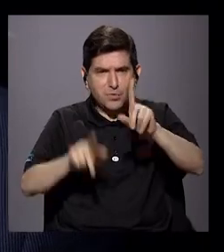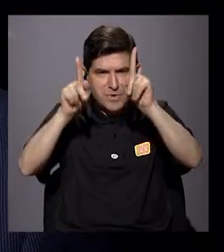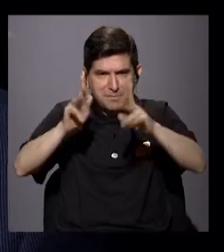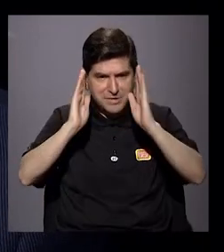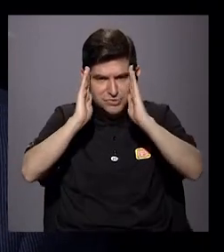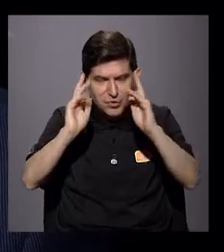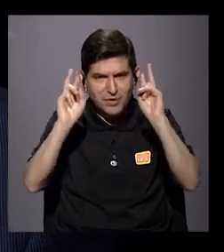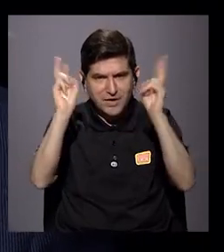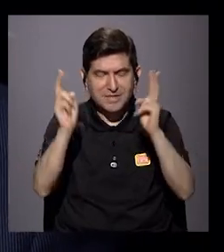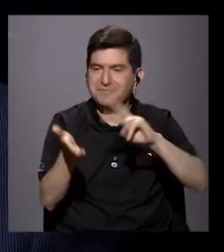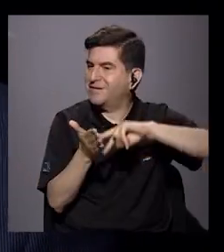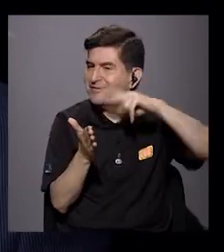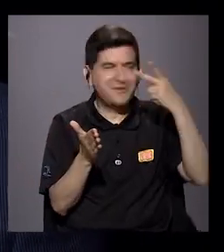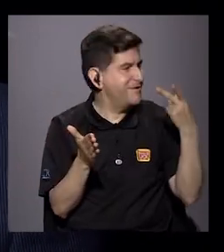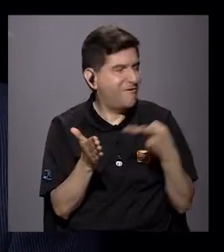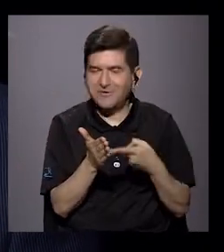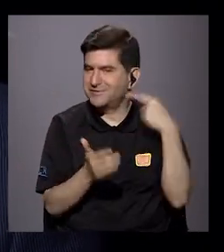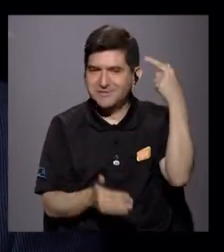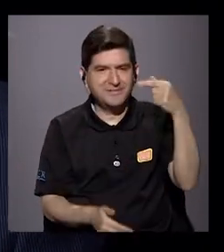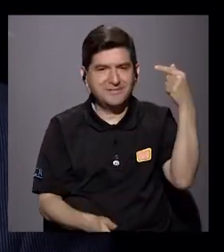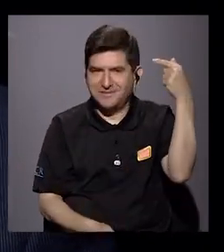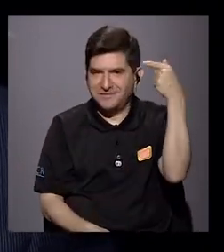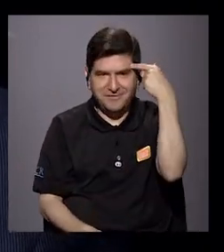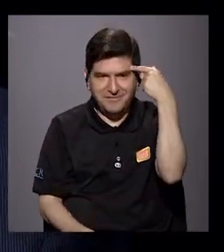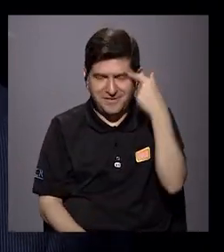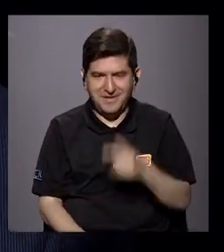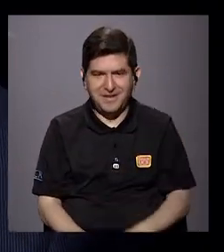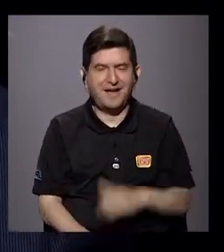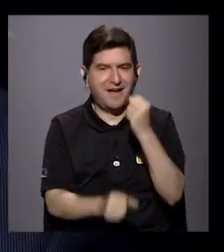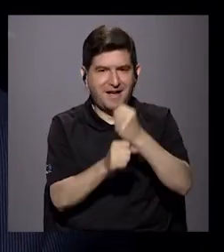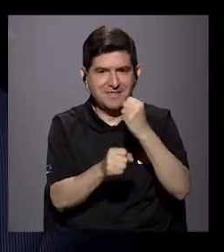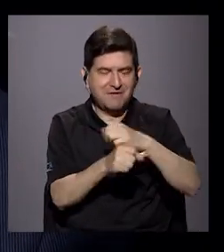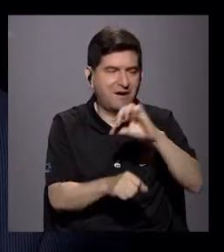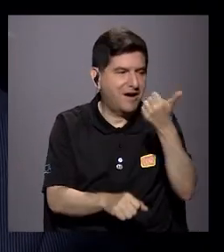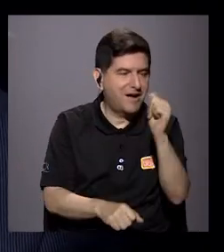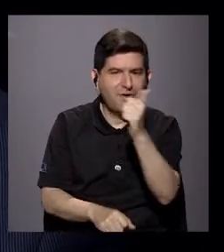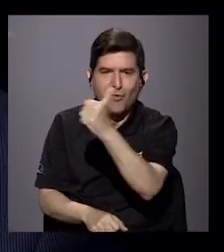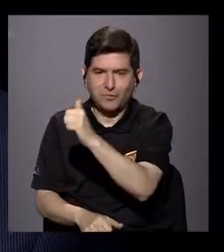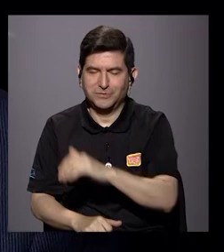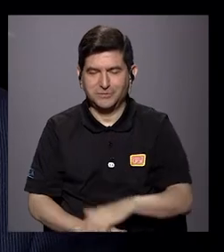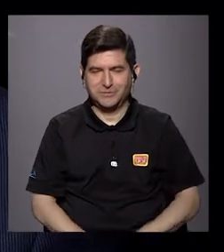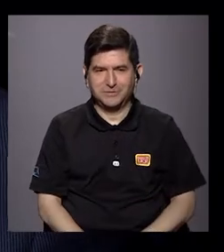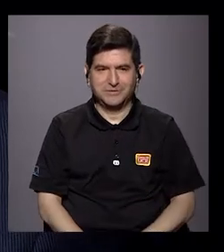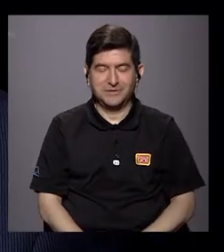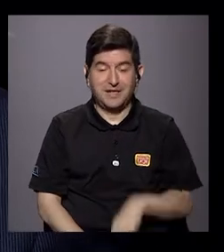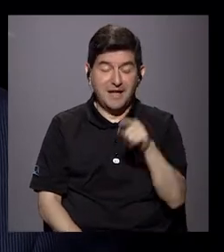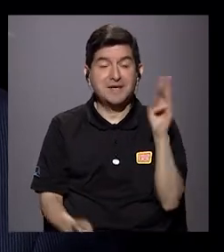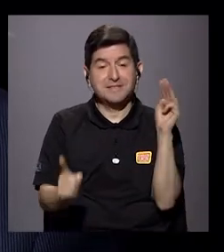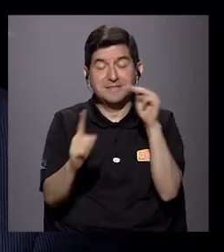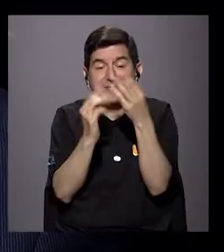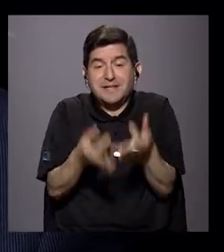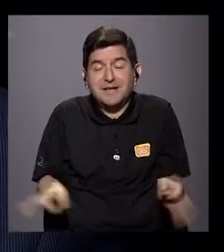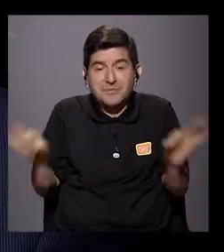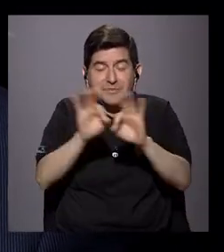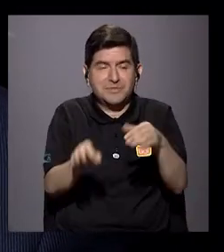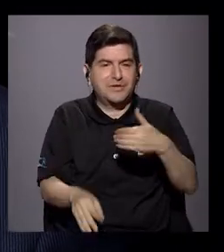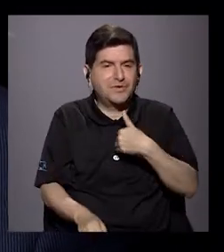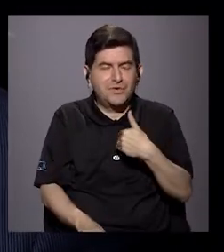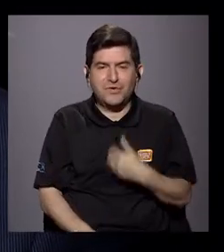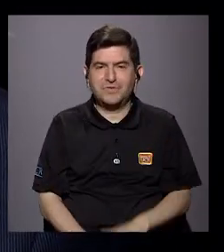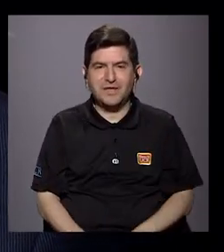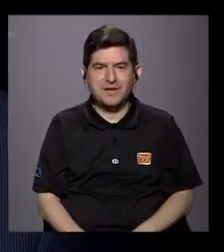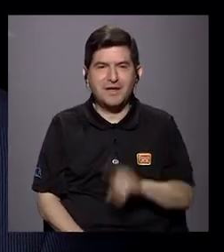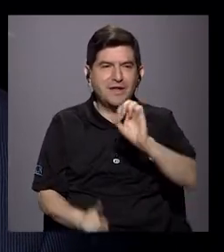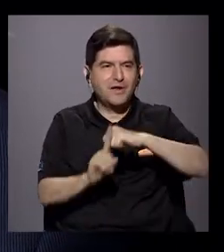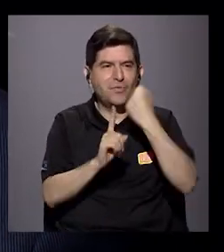esté abordando este tema, no significa que el Estado tenga y esté trabajando en otros. Entonces, yo creo que ese es el gran mensaje de no tener que